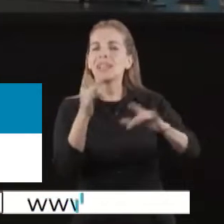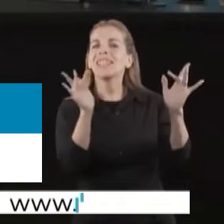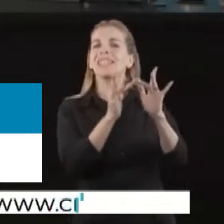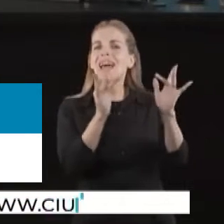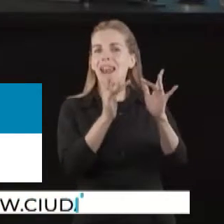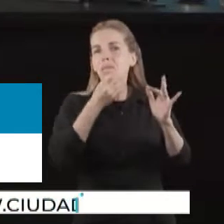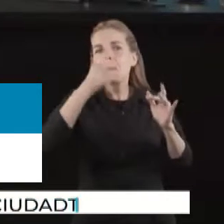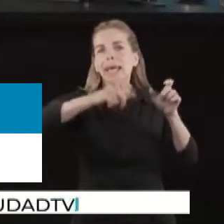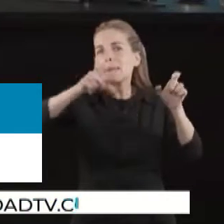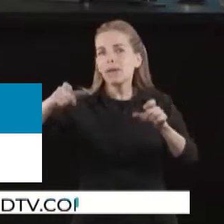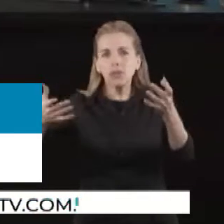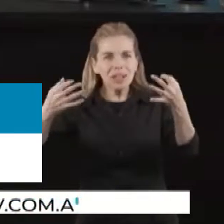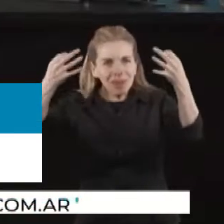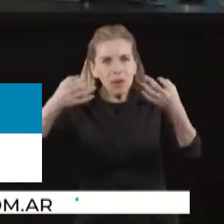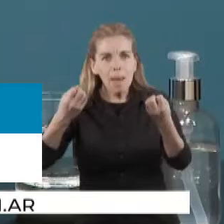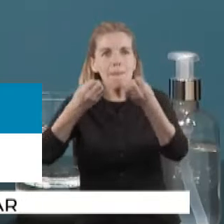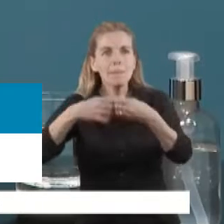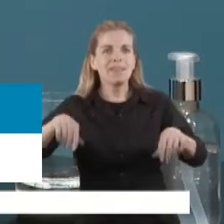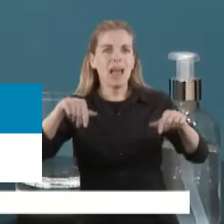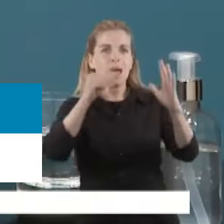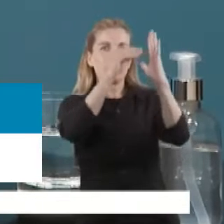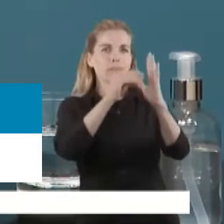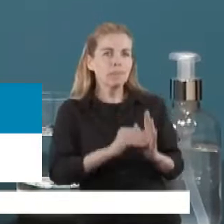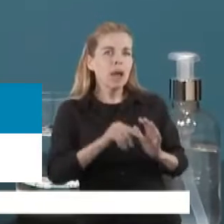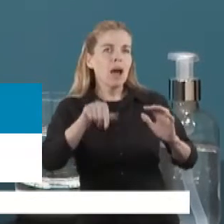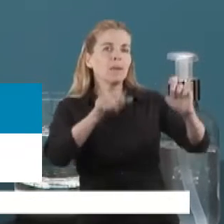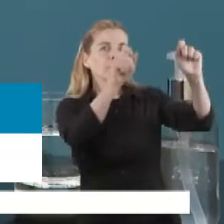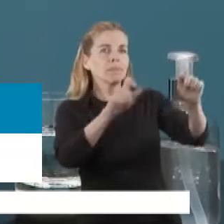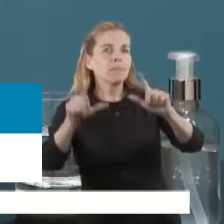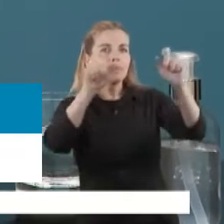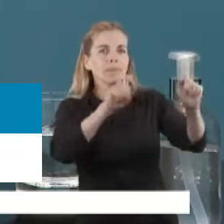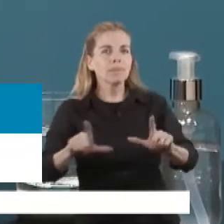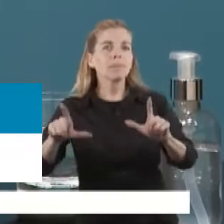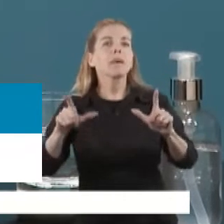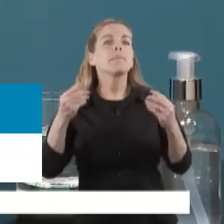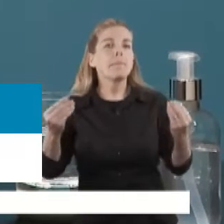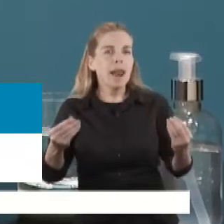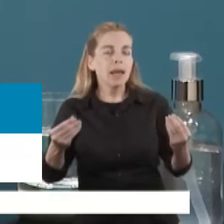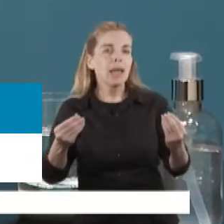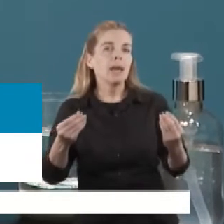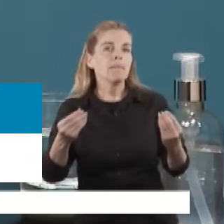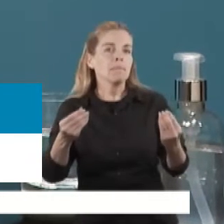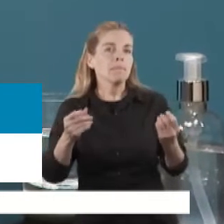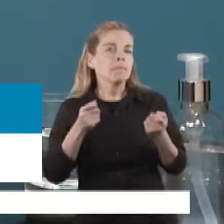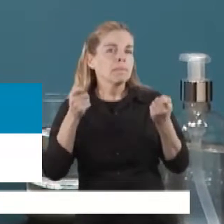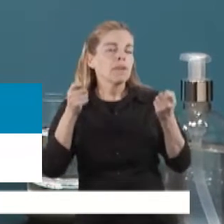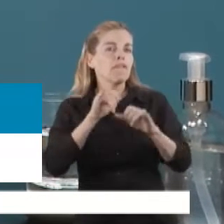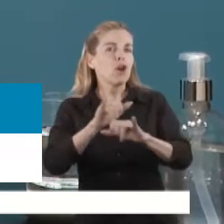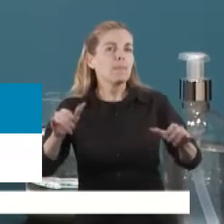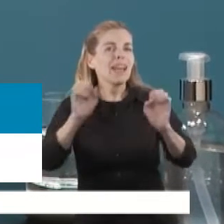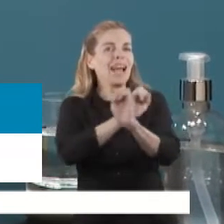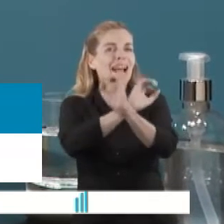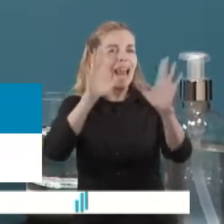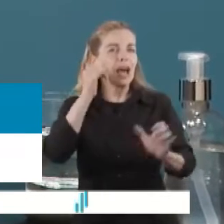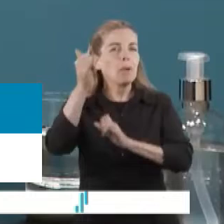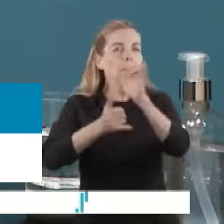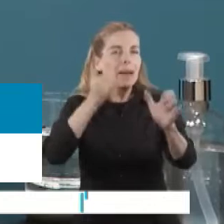pueda acceder y empezar a cargarse, y con esta presentación pretendemos llevar tranquilidad de que no va haber ninguna persona